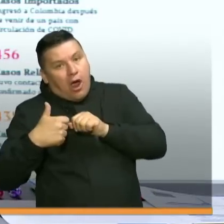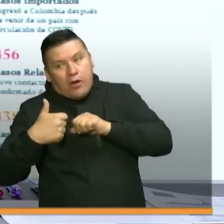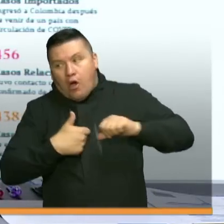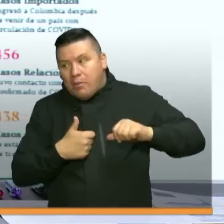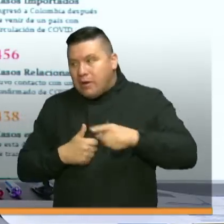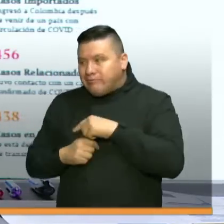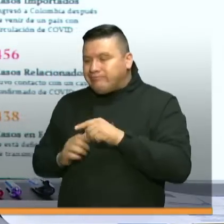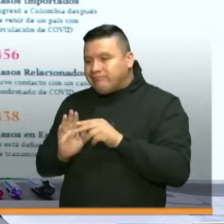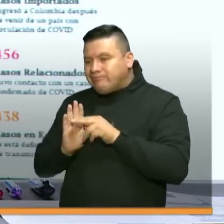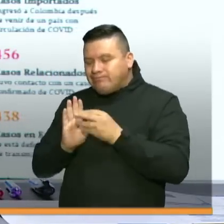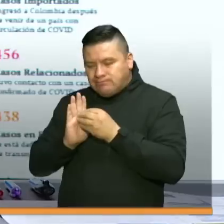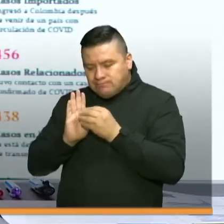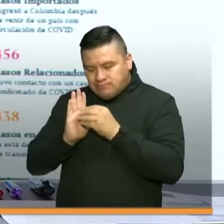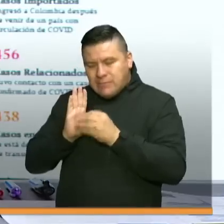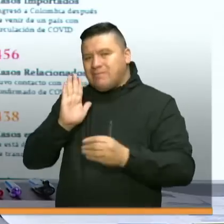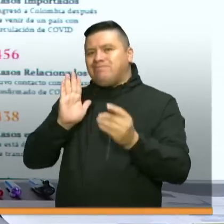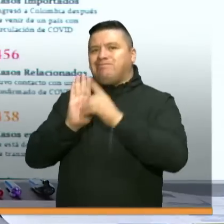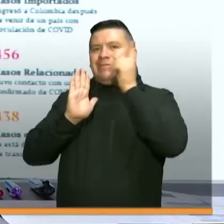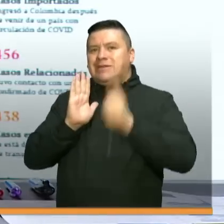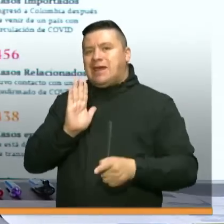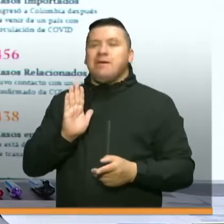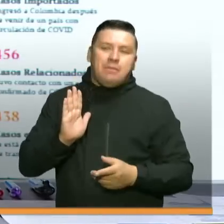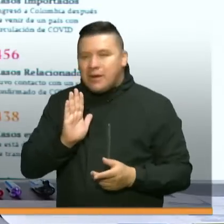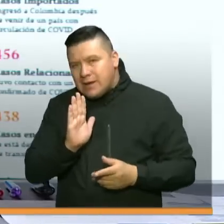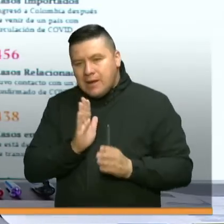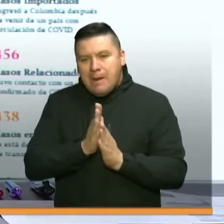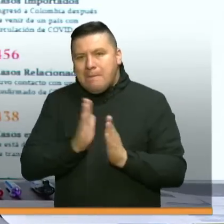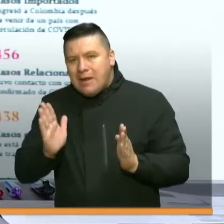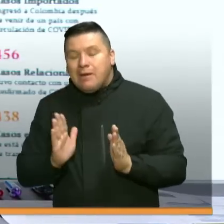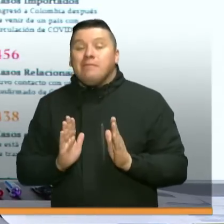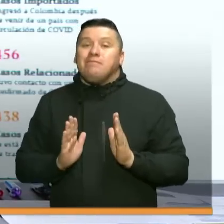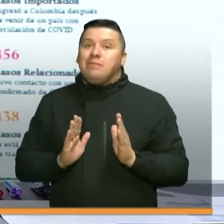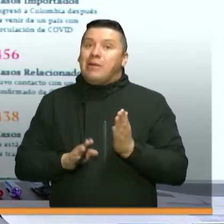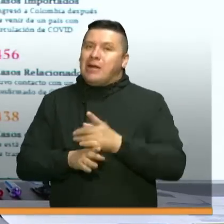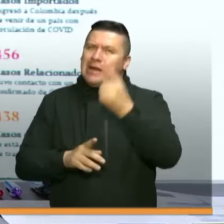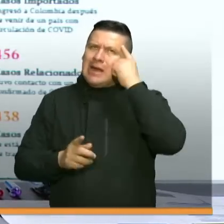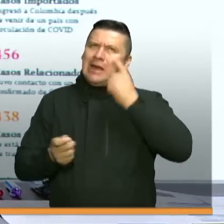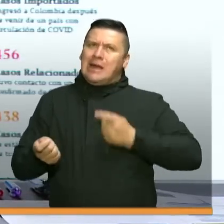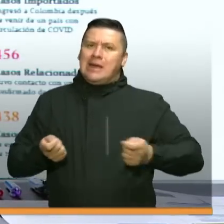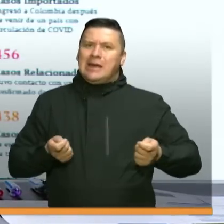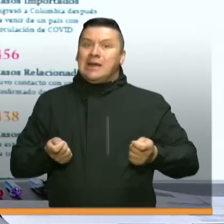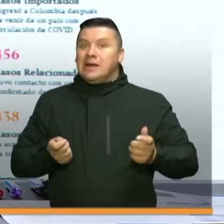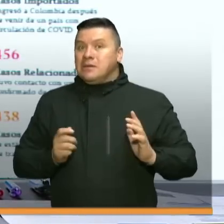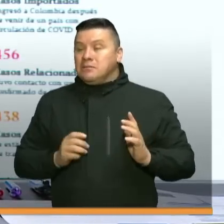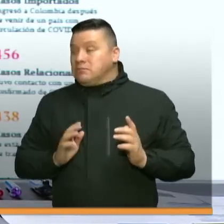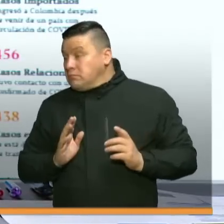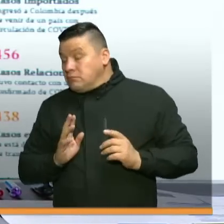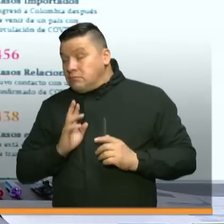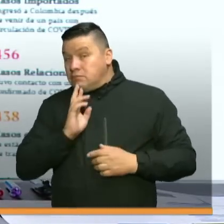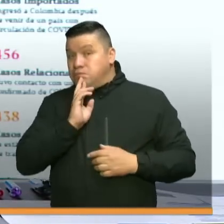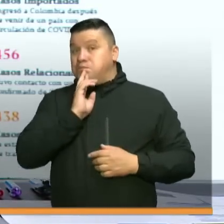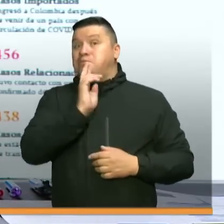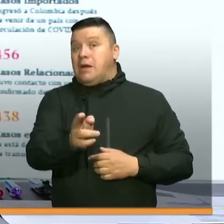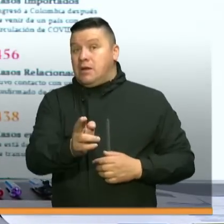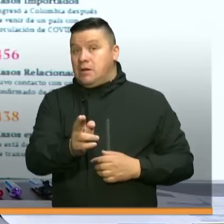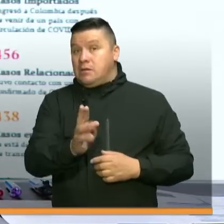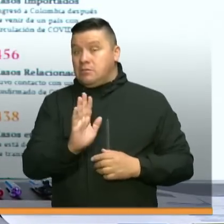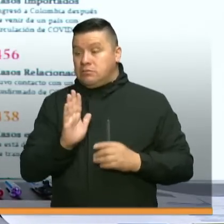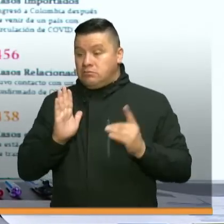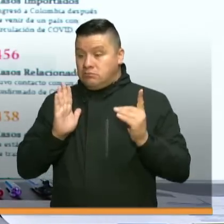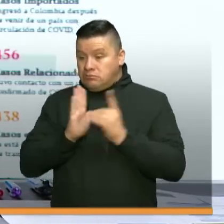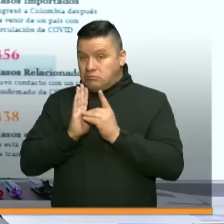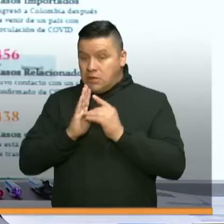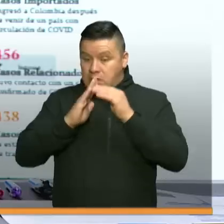una decisión con respecto a la cuarentena, pero también tenemos que irnos preparando para que una vez nosotros pasemos de un